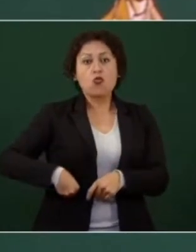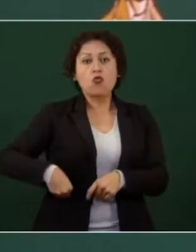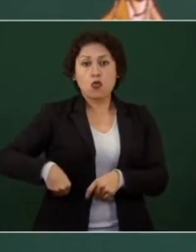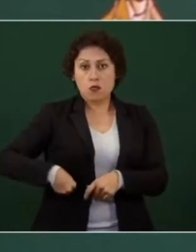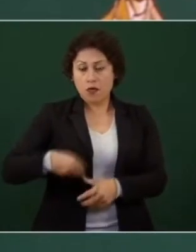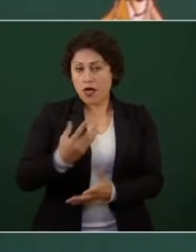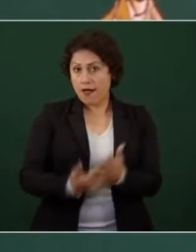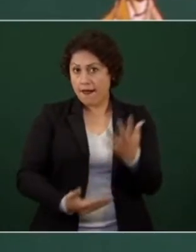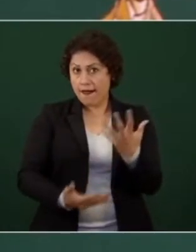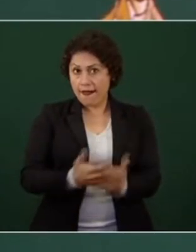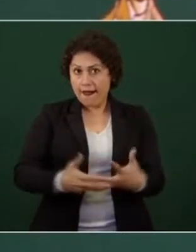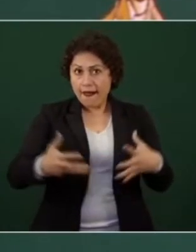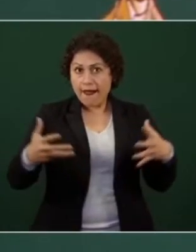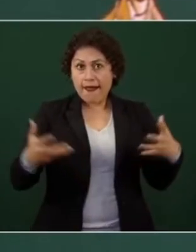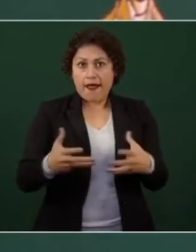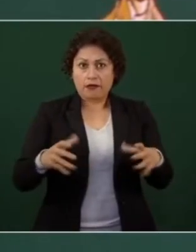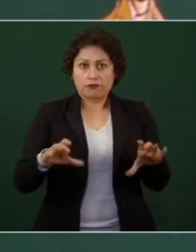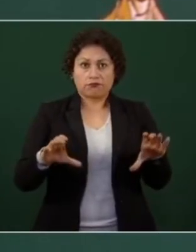estás